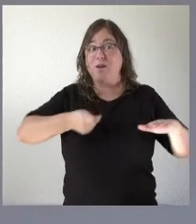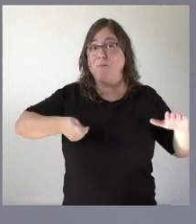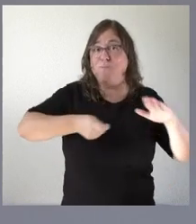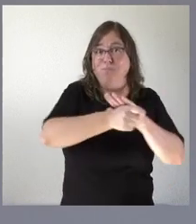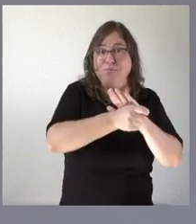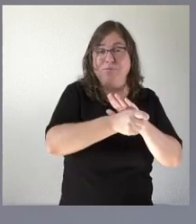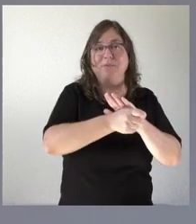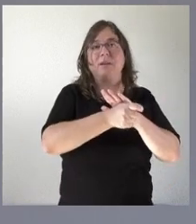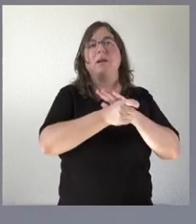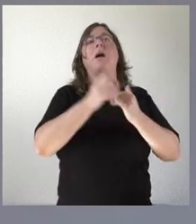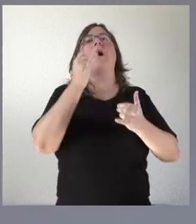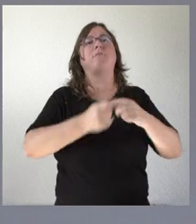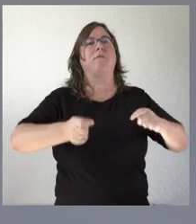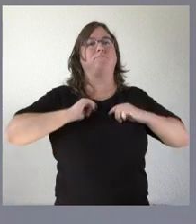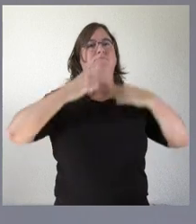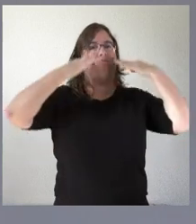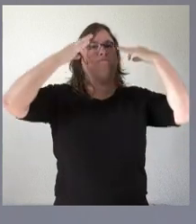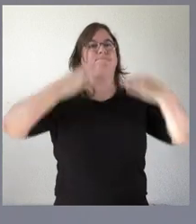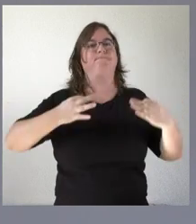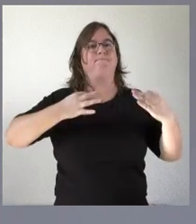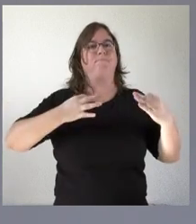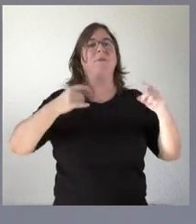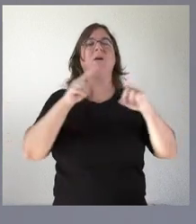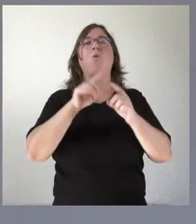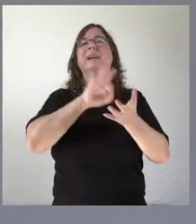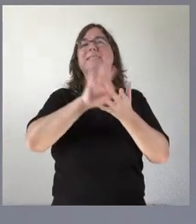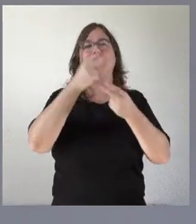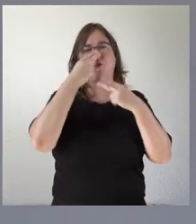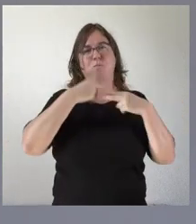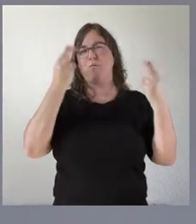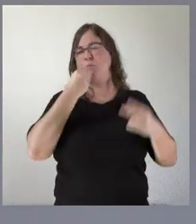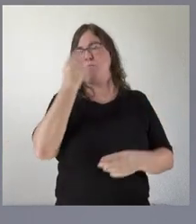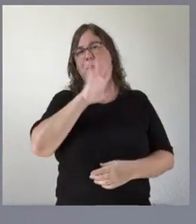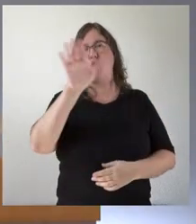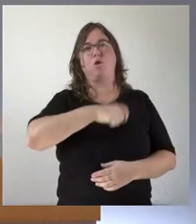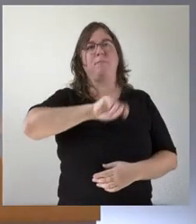tributario que nos asegura a la vez tener unos servicios públicos que están entre los mejores de España